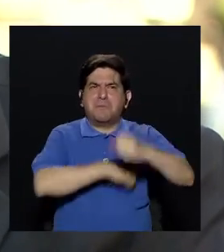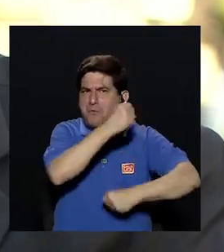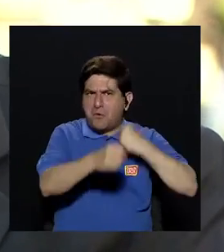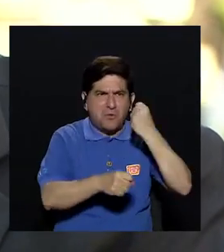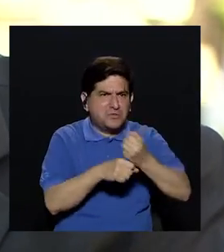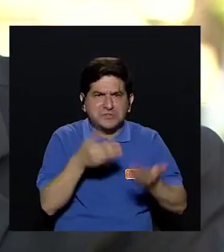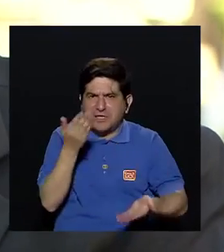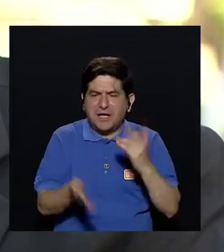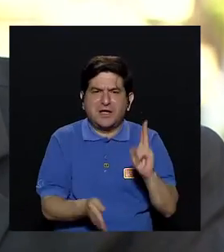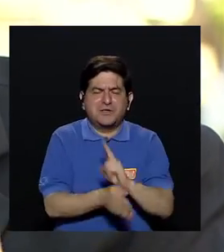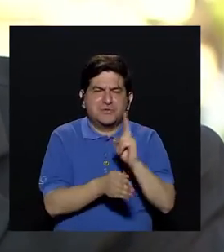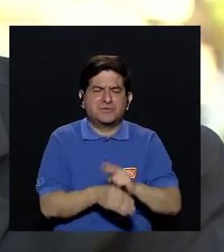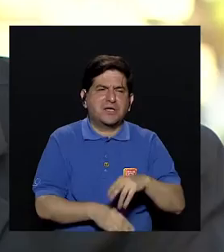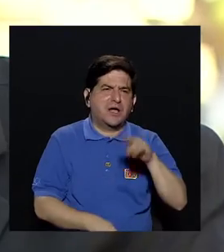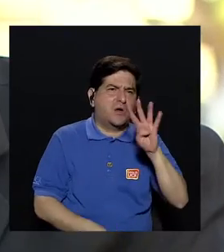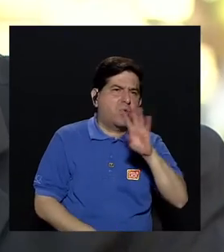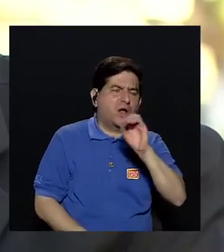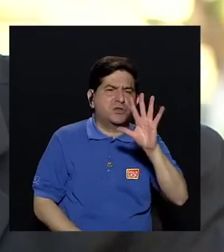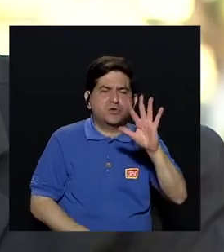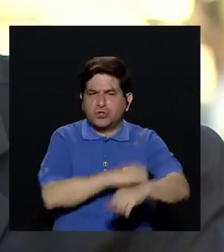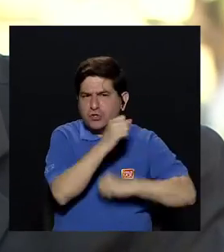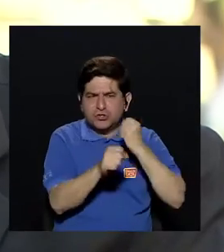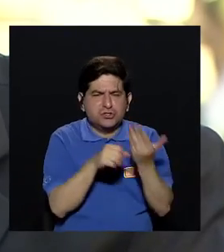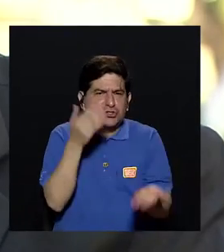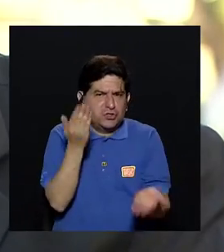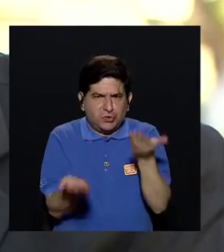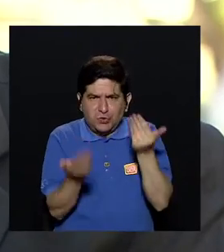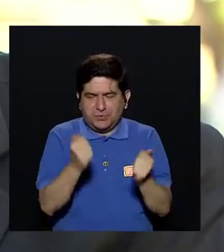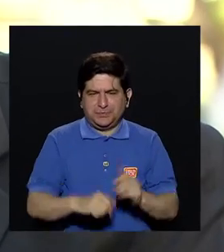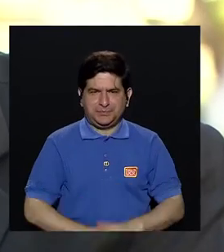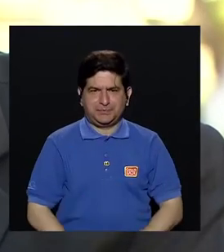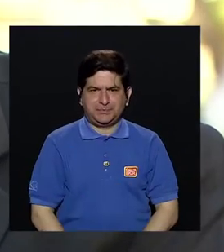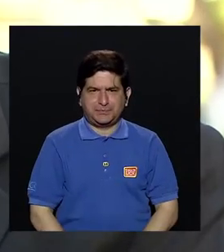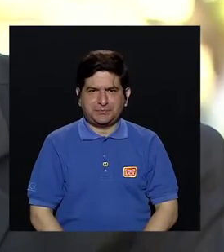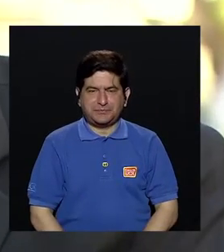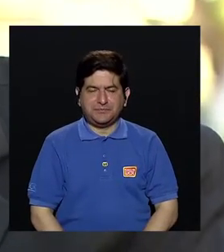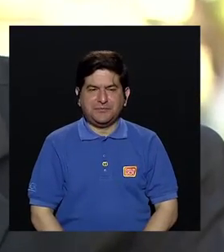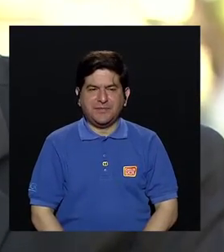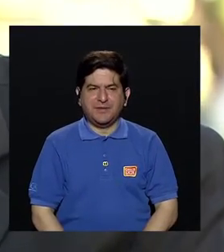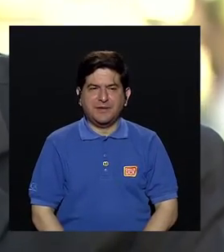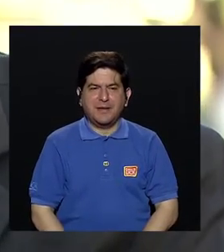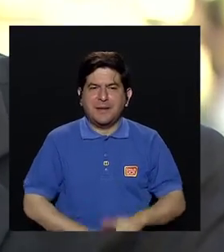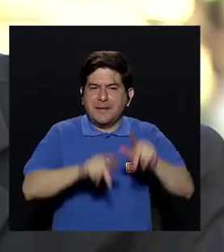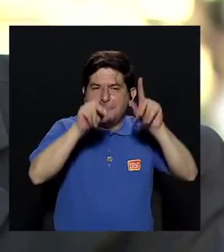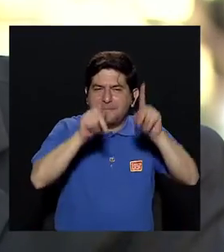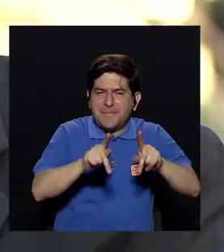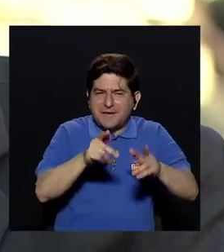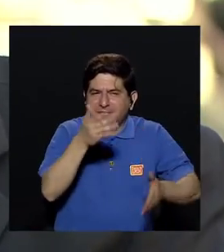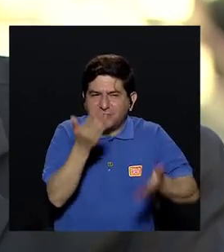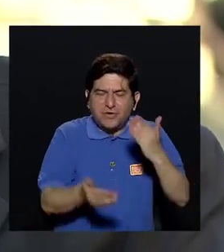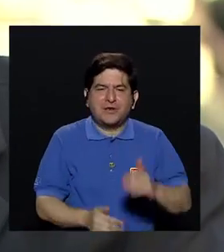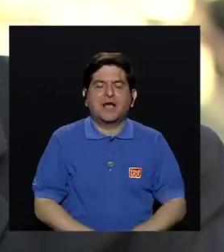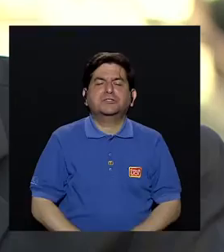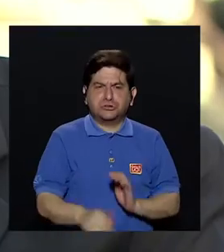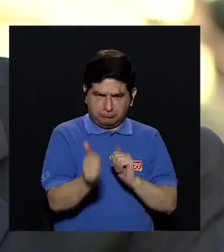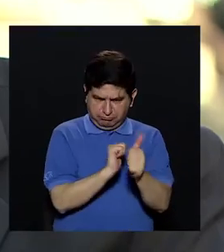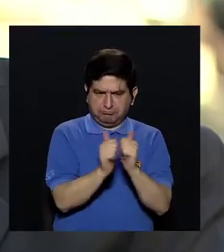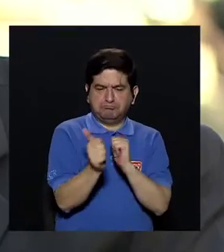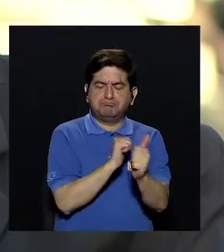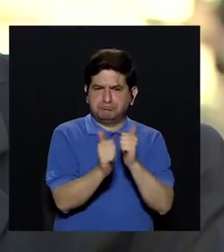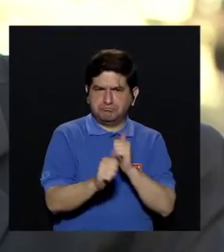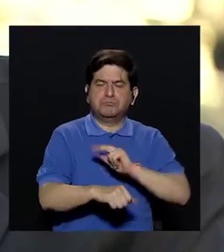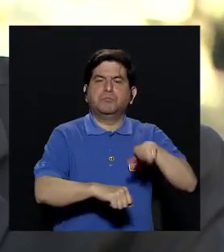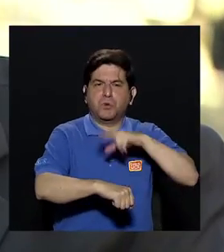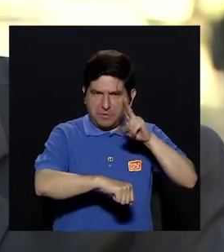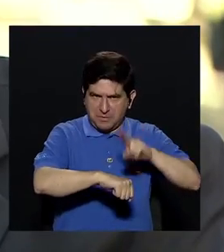pocos años, digamos cuatro o cinco años a lo más. Se ha visto que las personas que hacen ejercicio